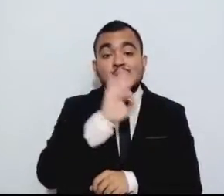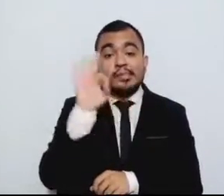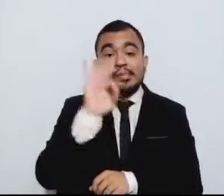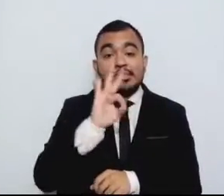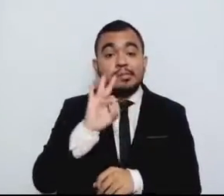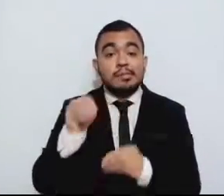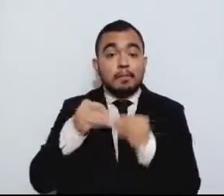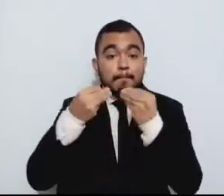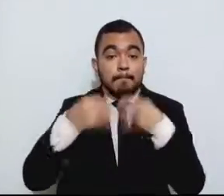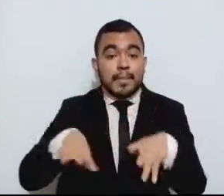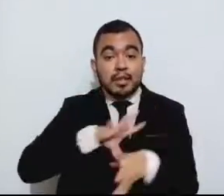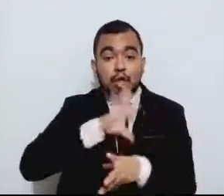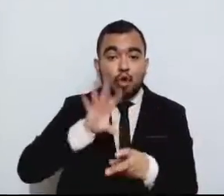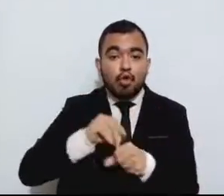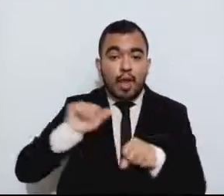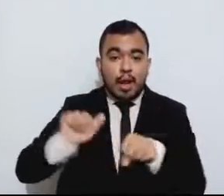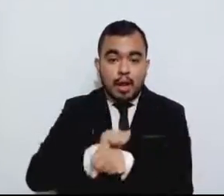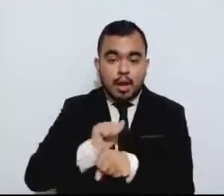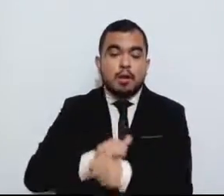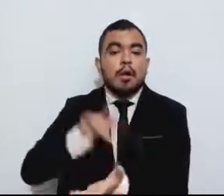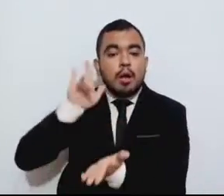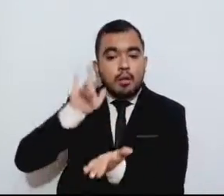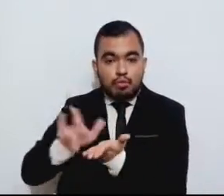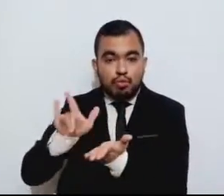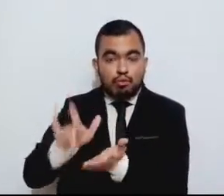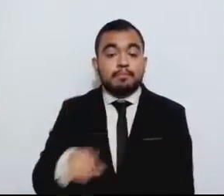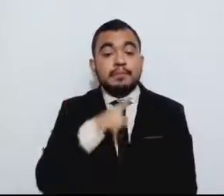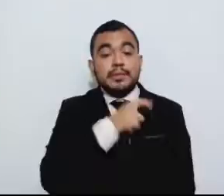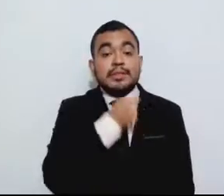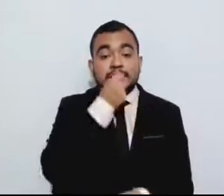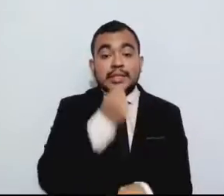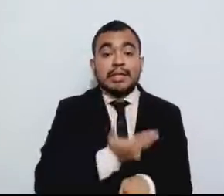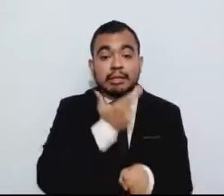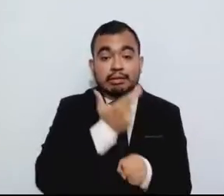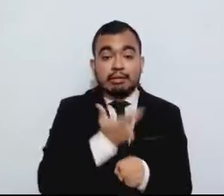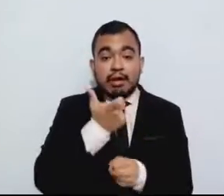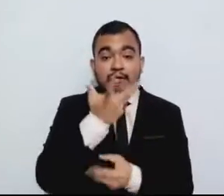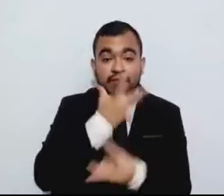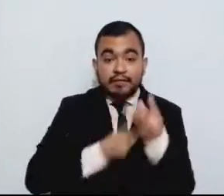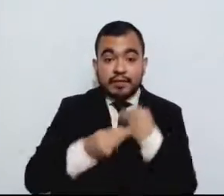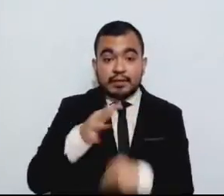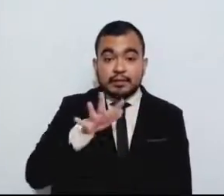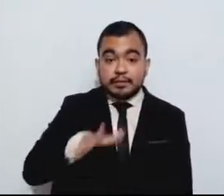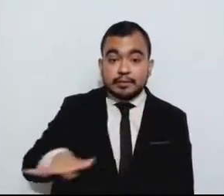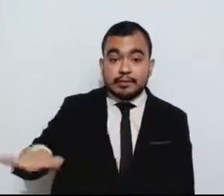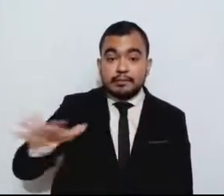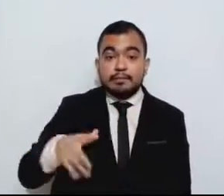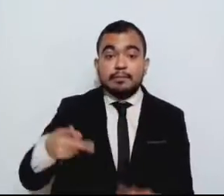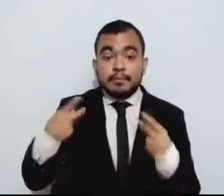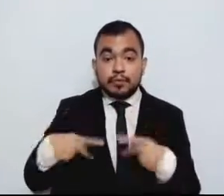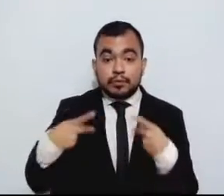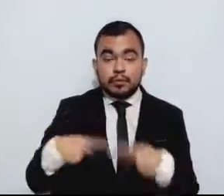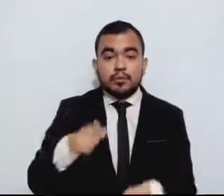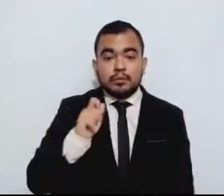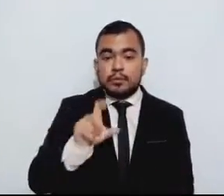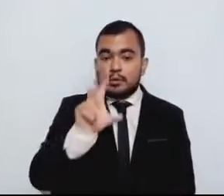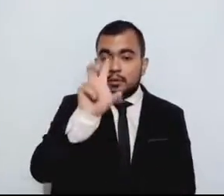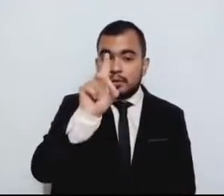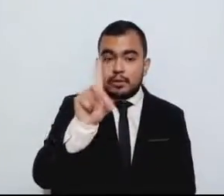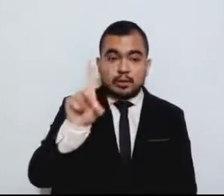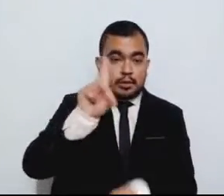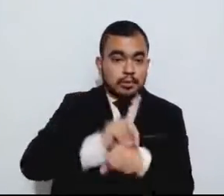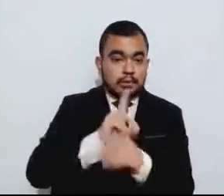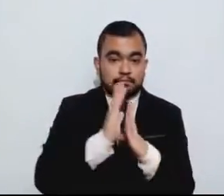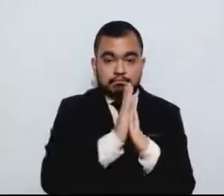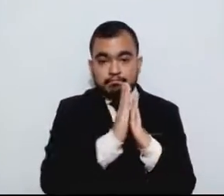Para tal efecto, la Secretaría de Finanzas les otorgará a los contribuyentes un plazo de 30 días naturales a